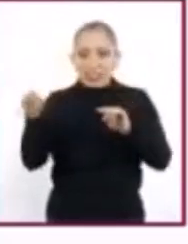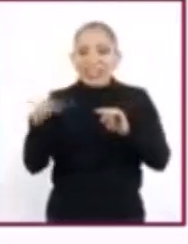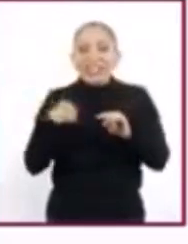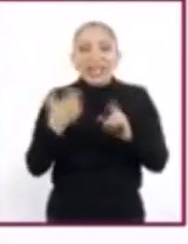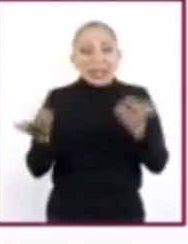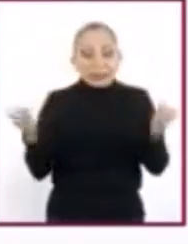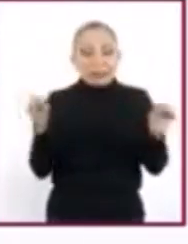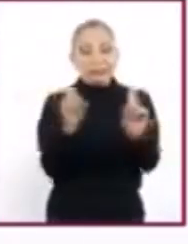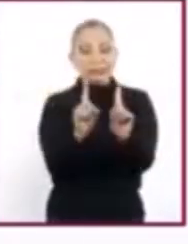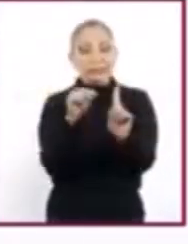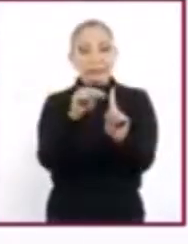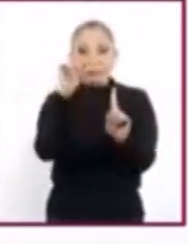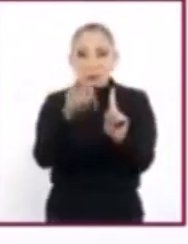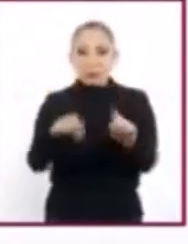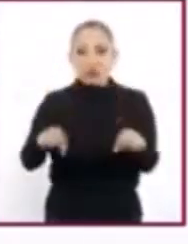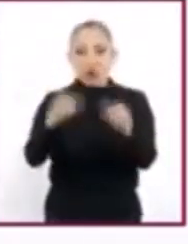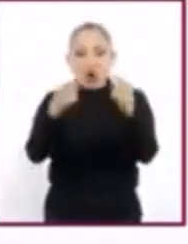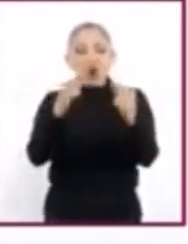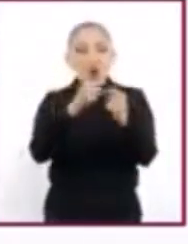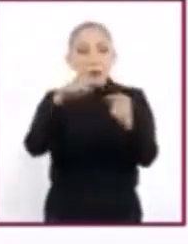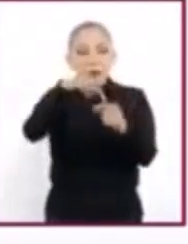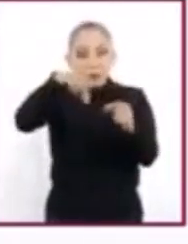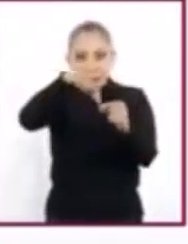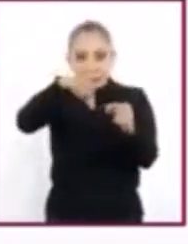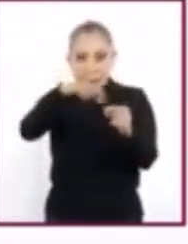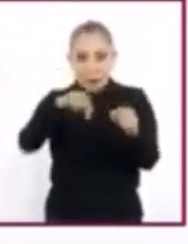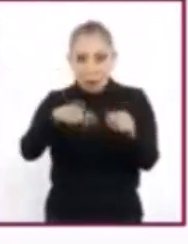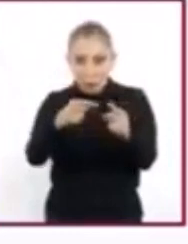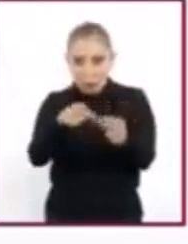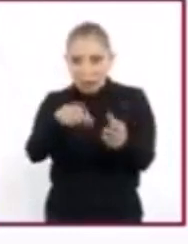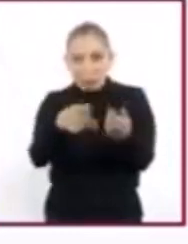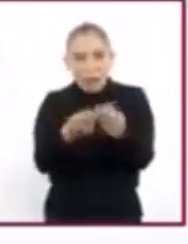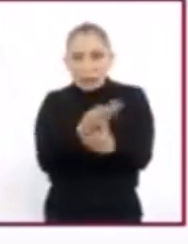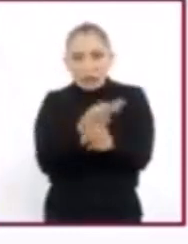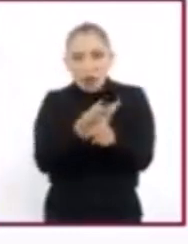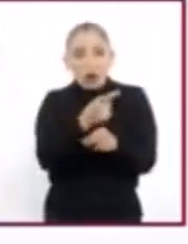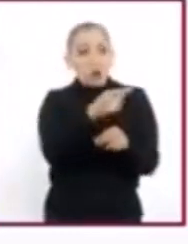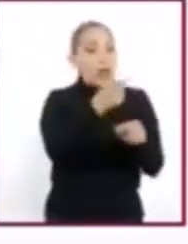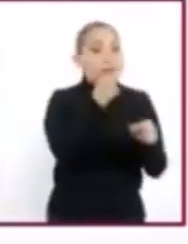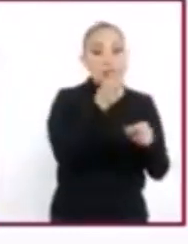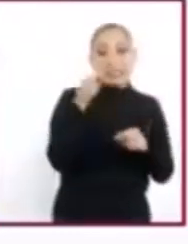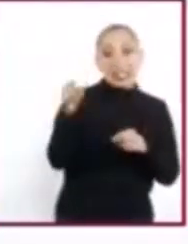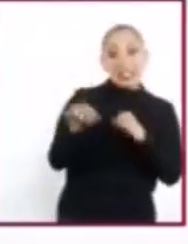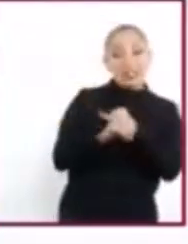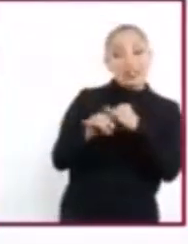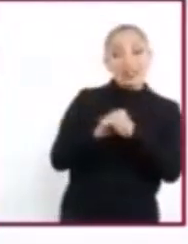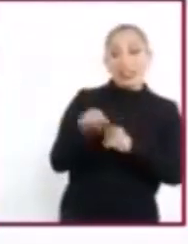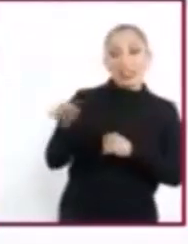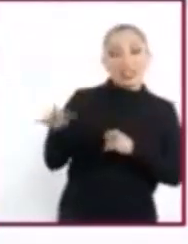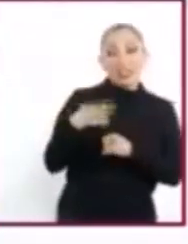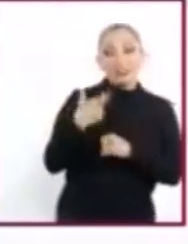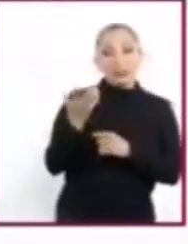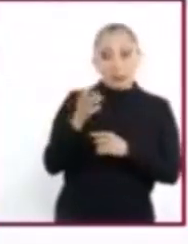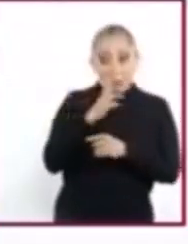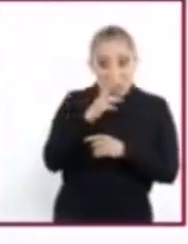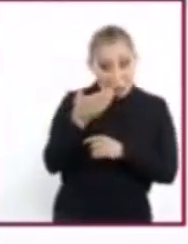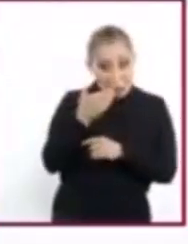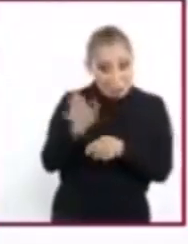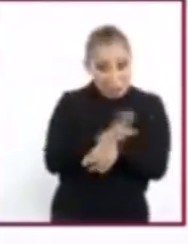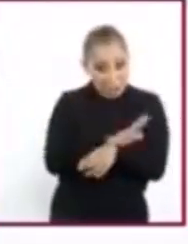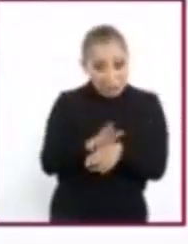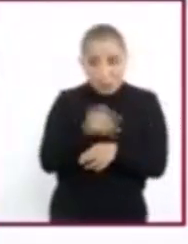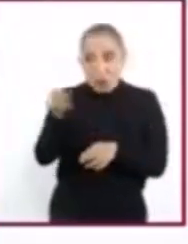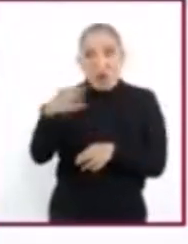quienes representan el conflicto, con el conflicto mismo. Un sector de la sociedad argumenta que las redes sociales no reportan beneficios